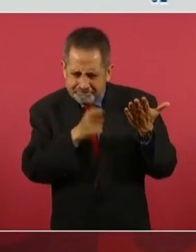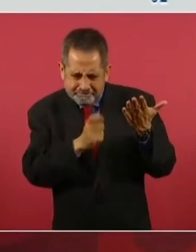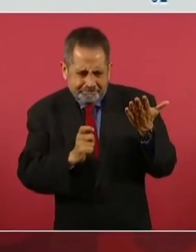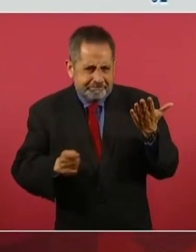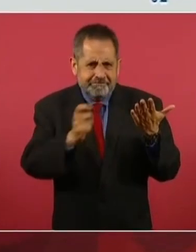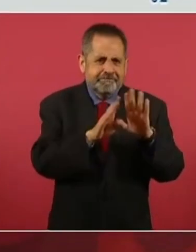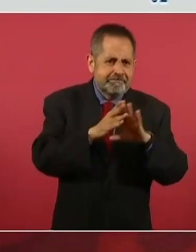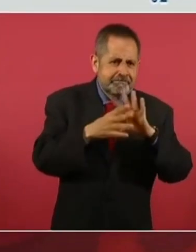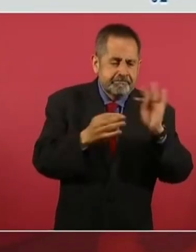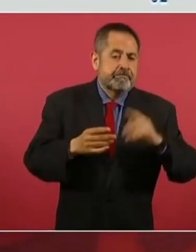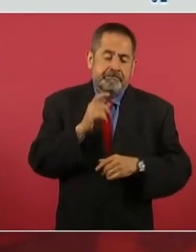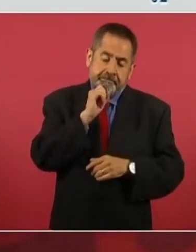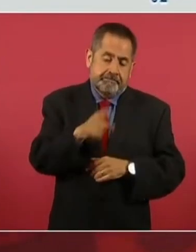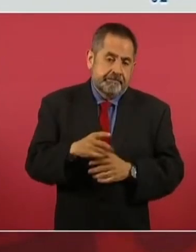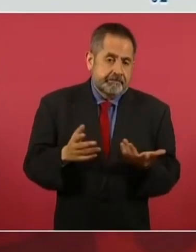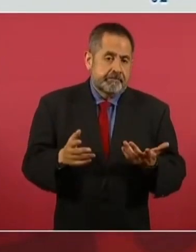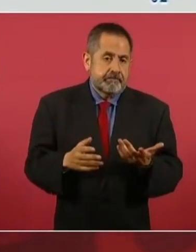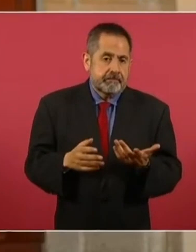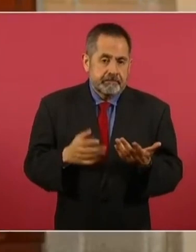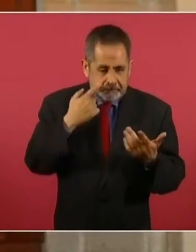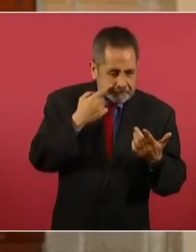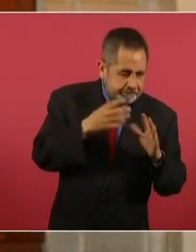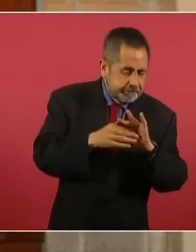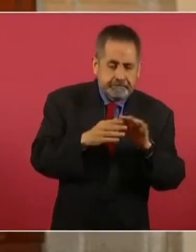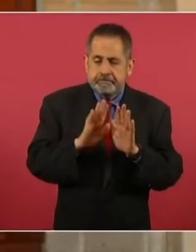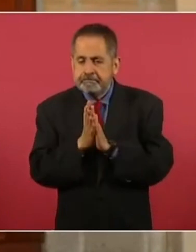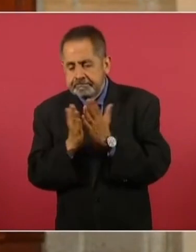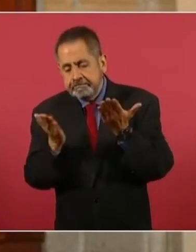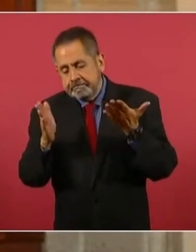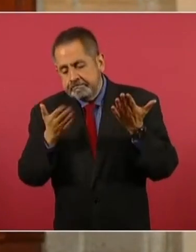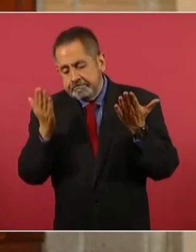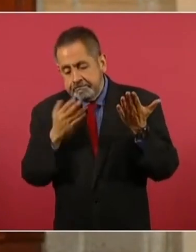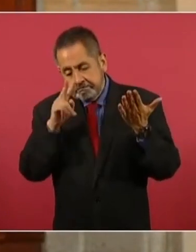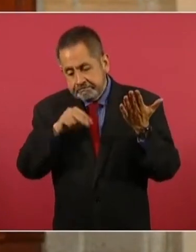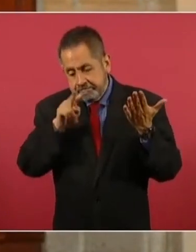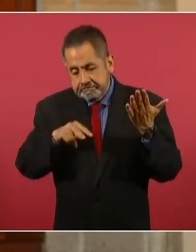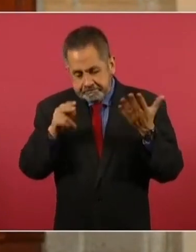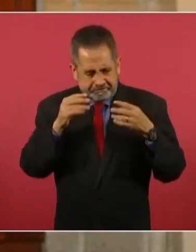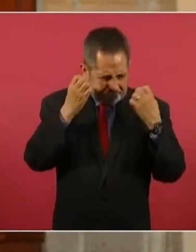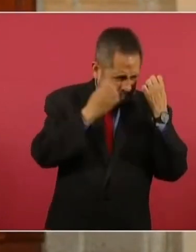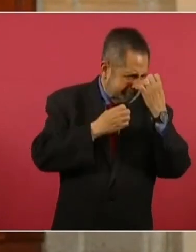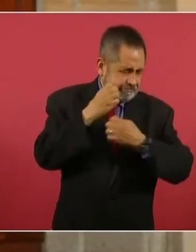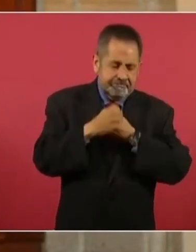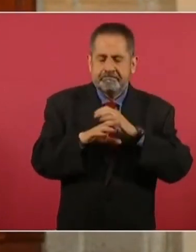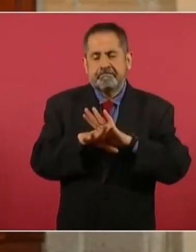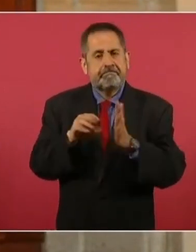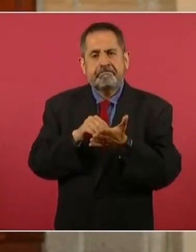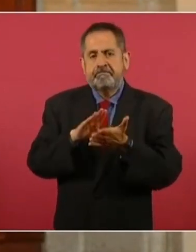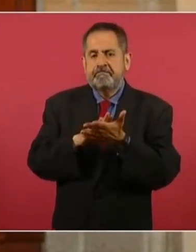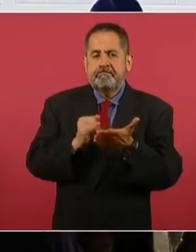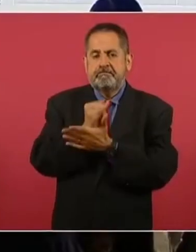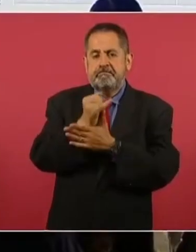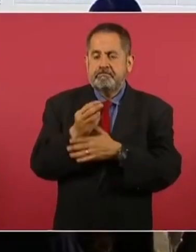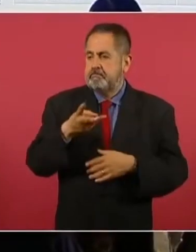también revisaron elementos de la carpeta de investigación a partir de ahí se